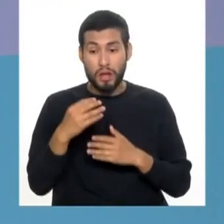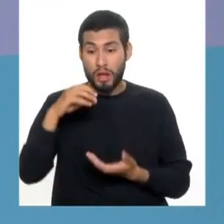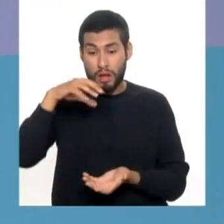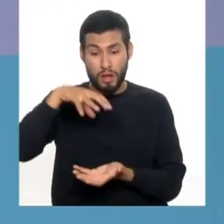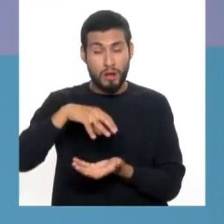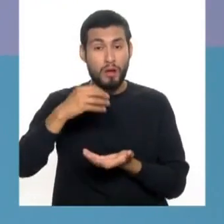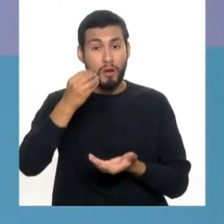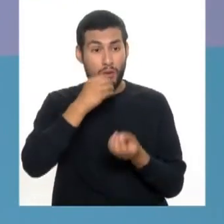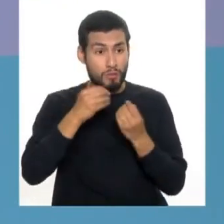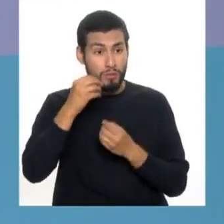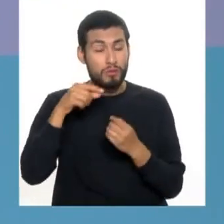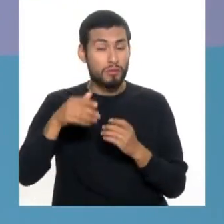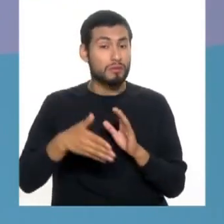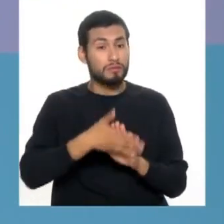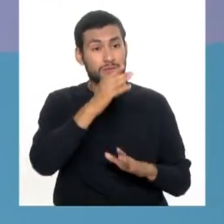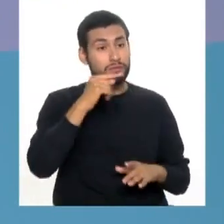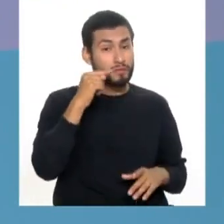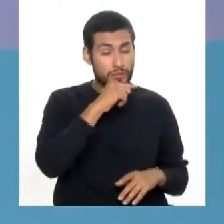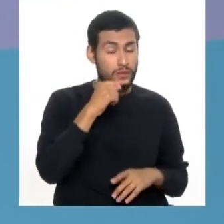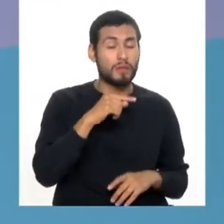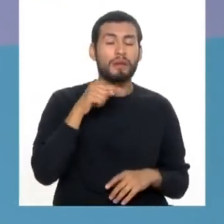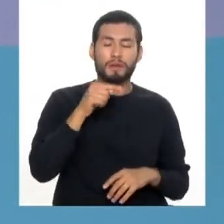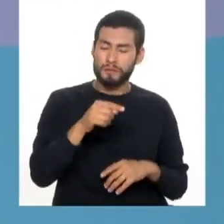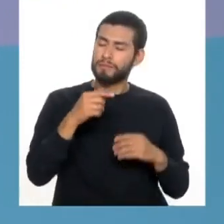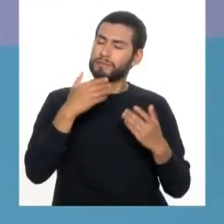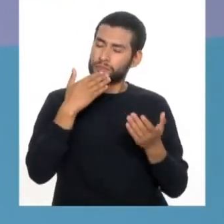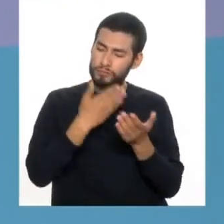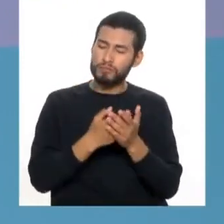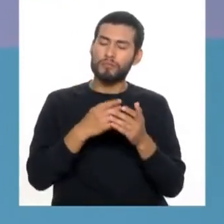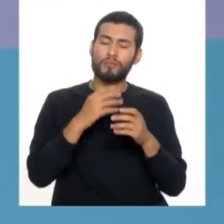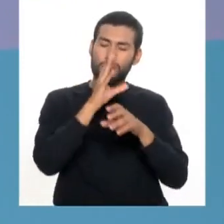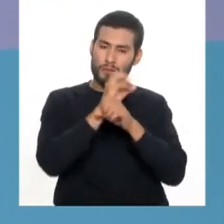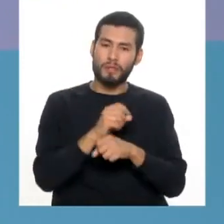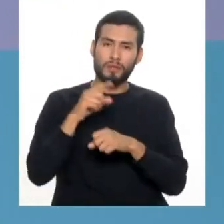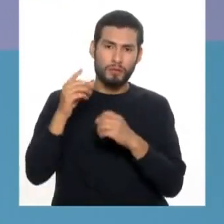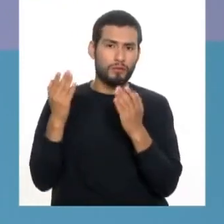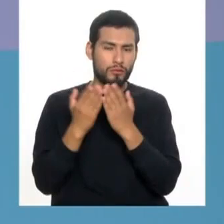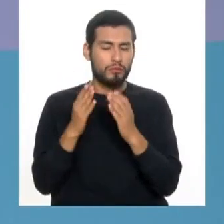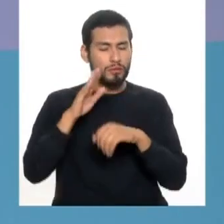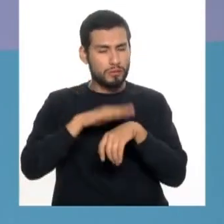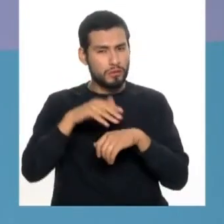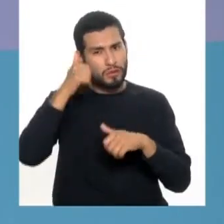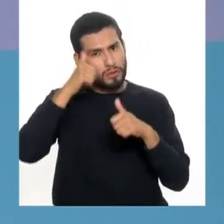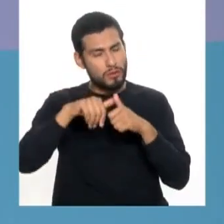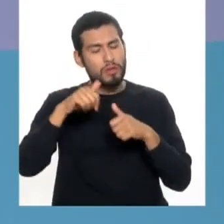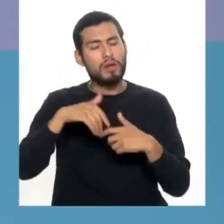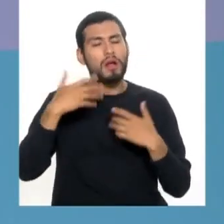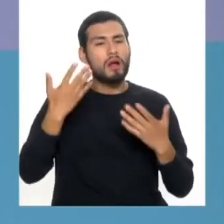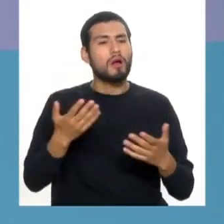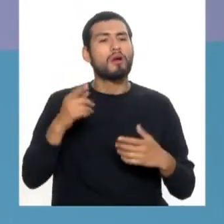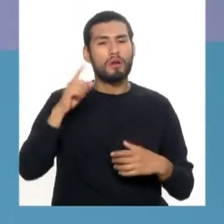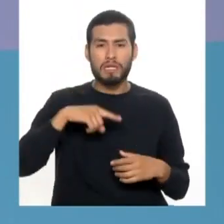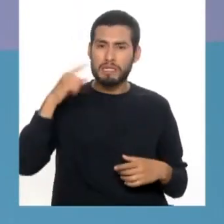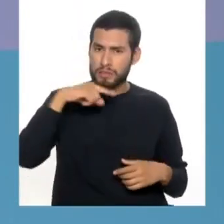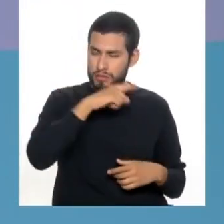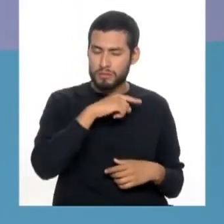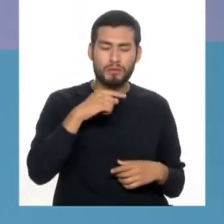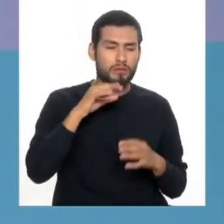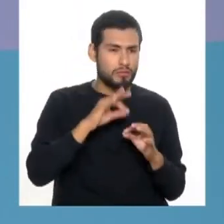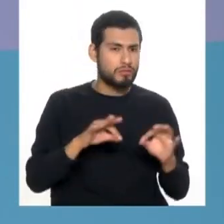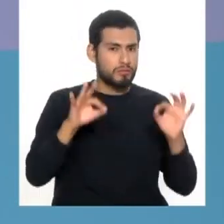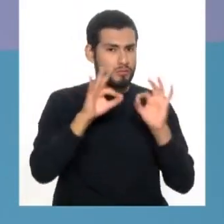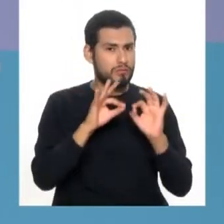obligan a los niños que se vayan a cepillar los dientes. Esa es una muy buena costumbre para que los niños vayan concientizándose de que el hábito de limpiarse los dientes es muy